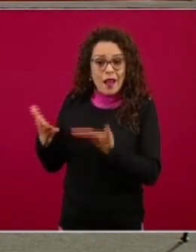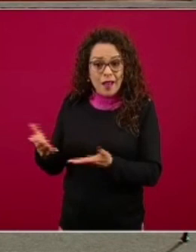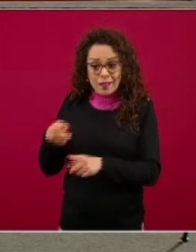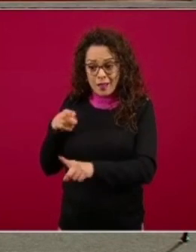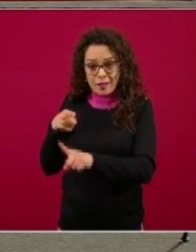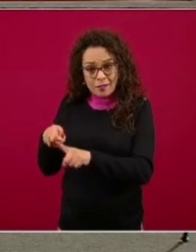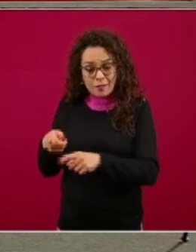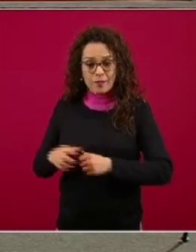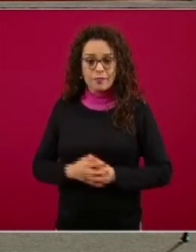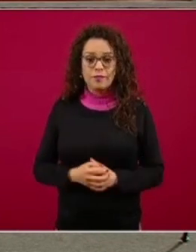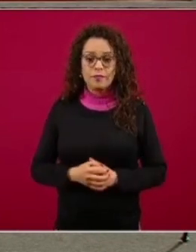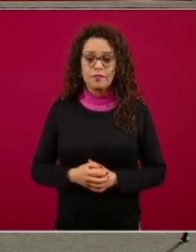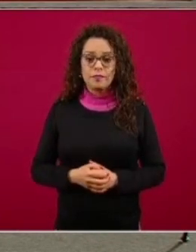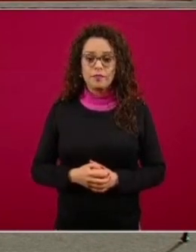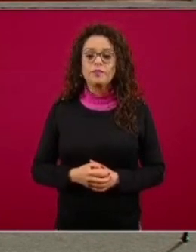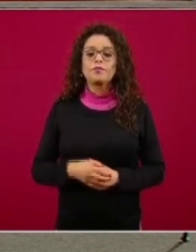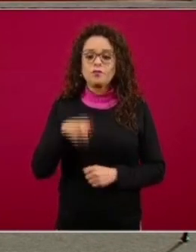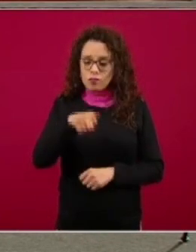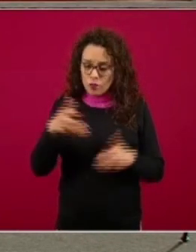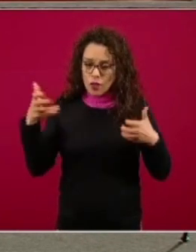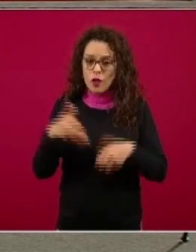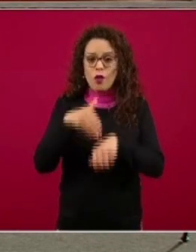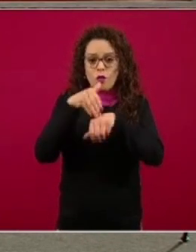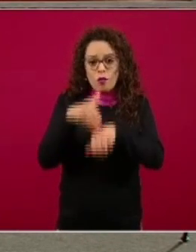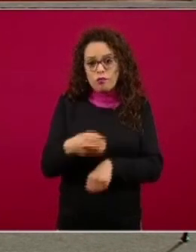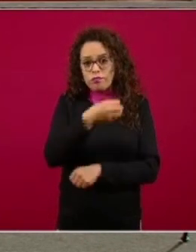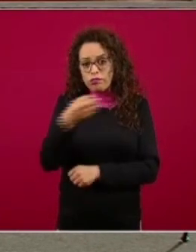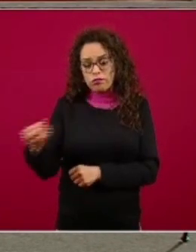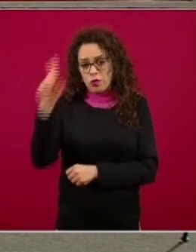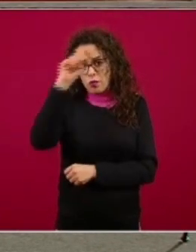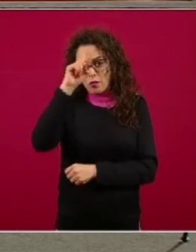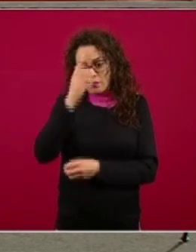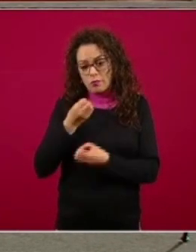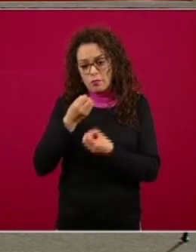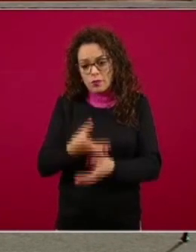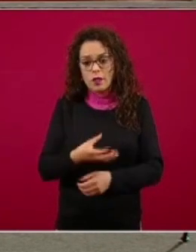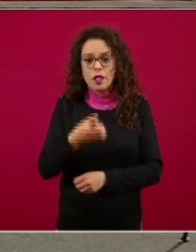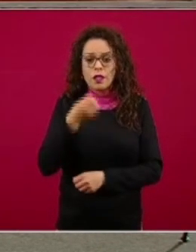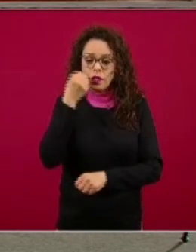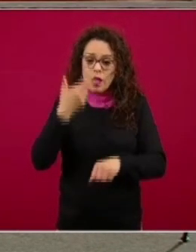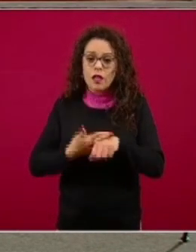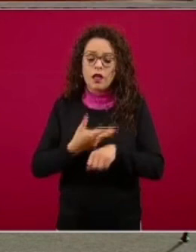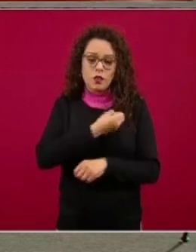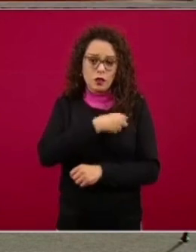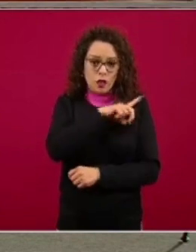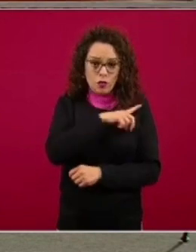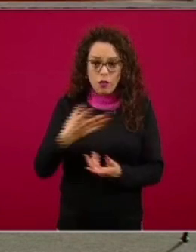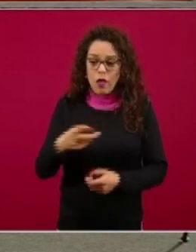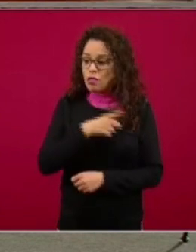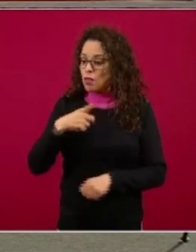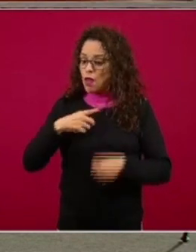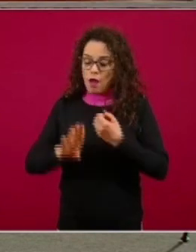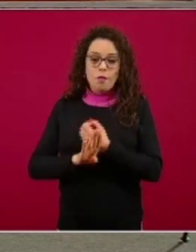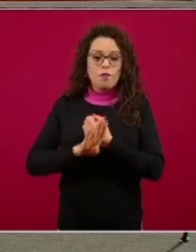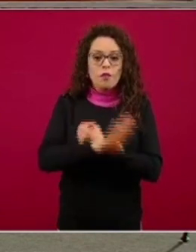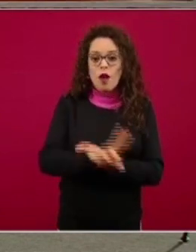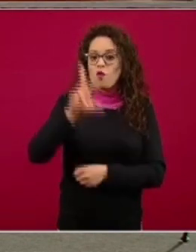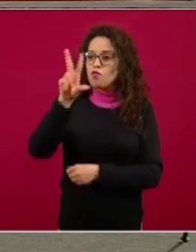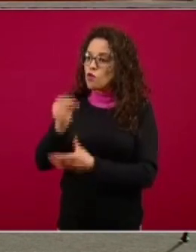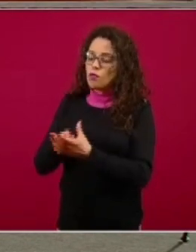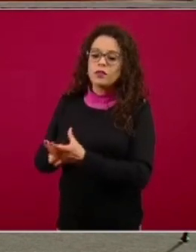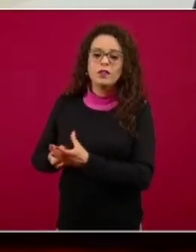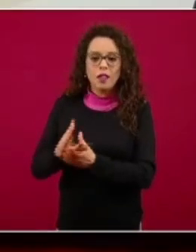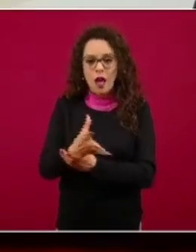están ya las recomendaciones que da la Secretaría de Salud. Evitar salir más que lo que sea necesario, usar